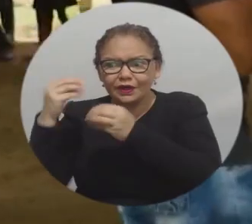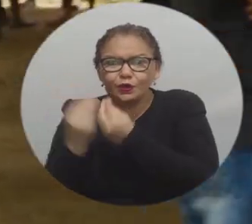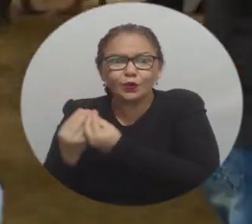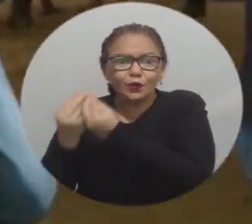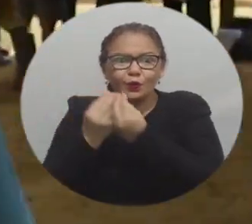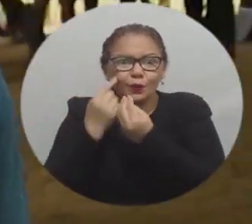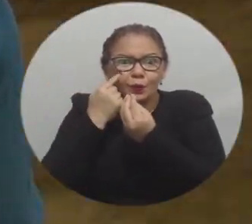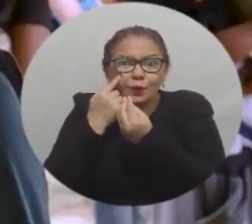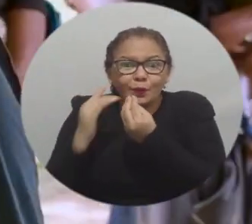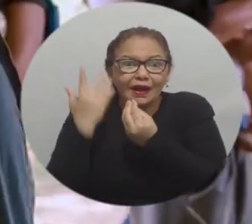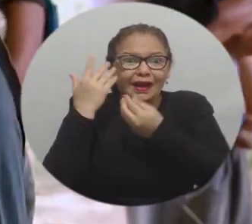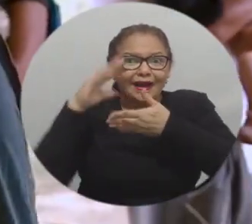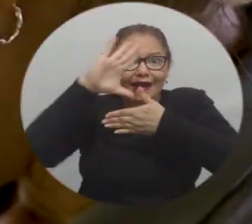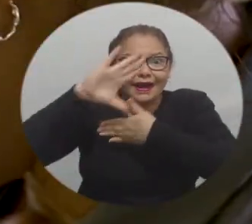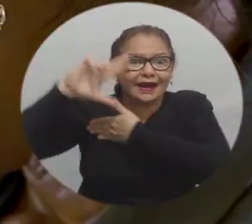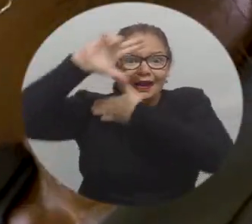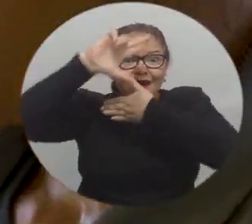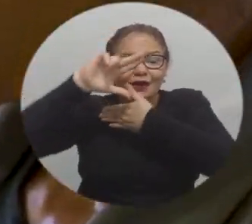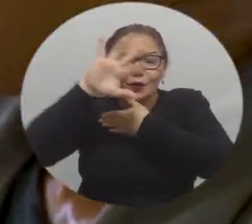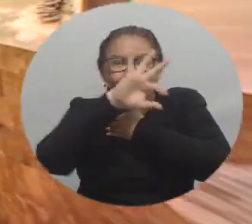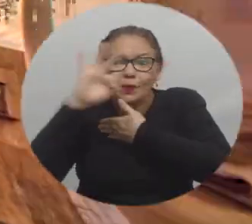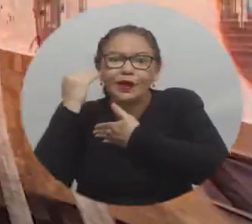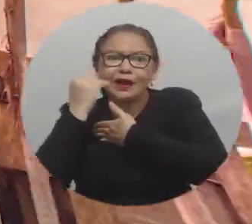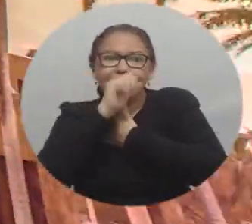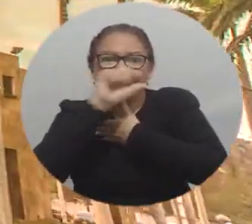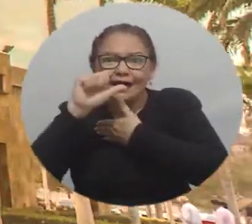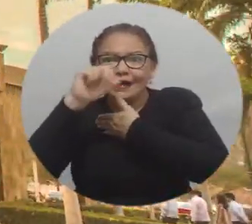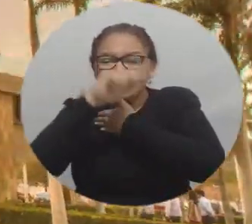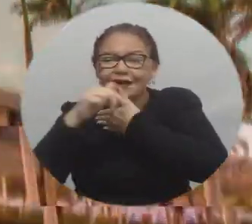2021 como la única latinoamericana nominada.